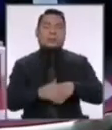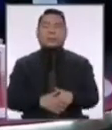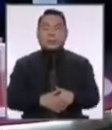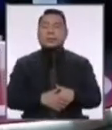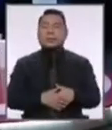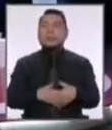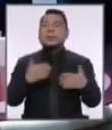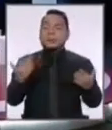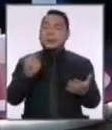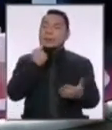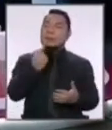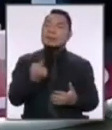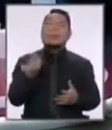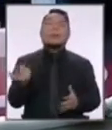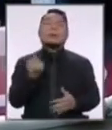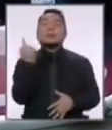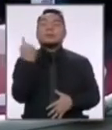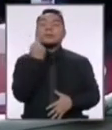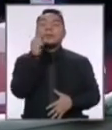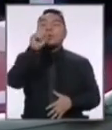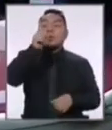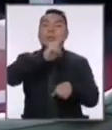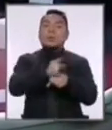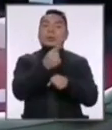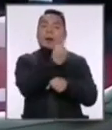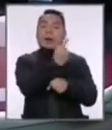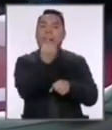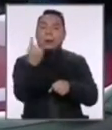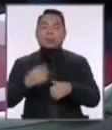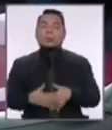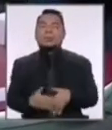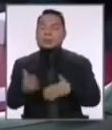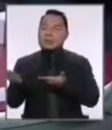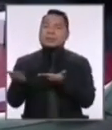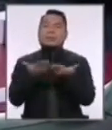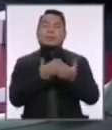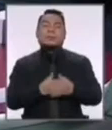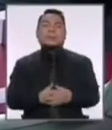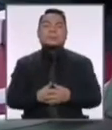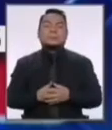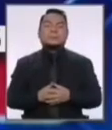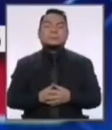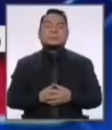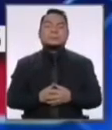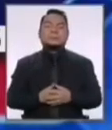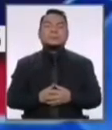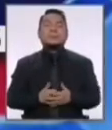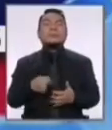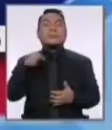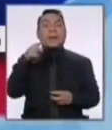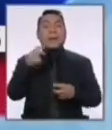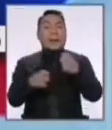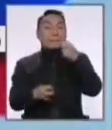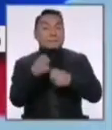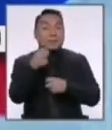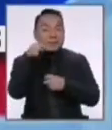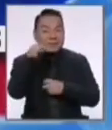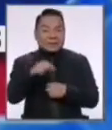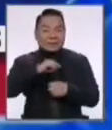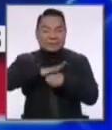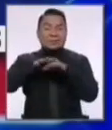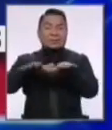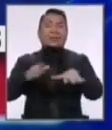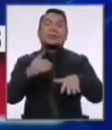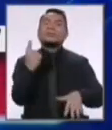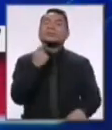seguidos, reiterando, solamente un minuto en la intervención. Adelante. El problema es que esta pandemia no